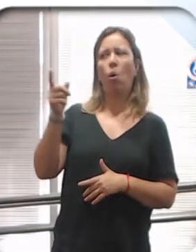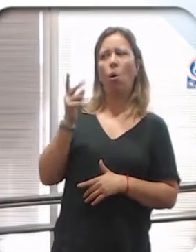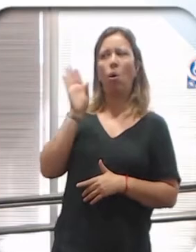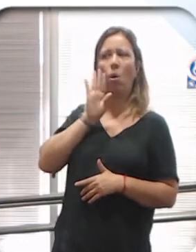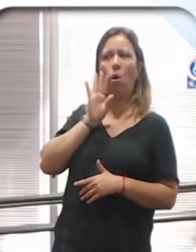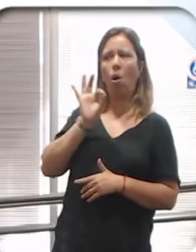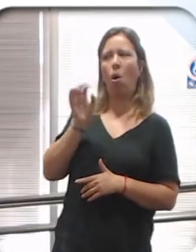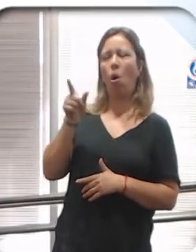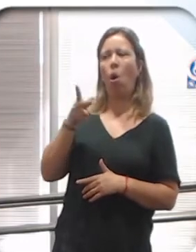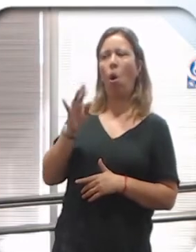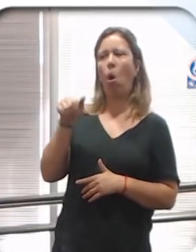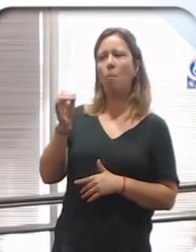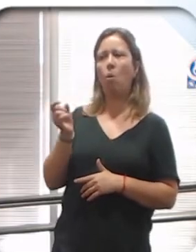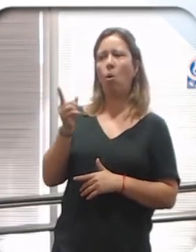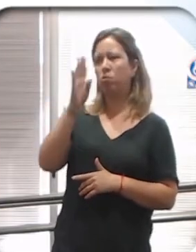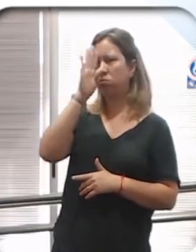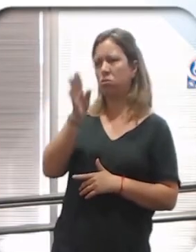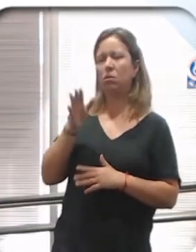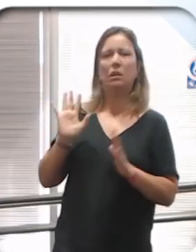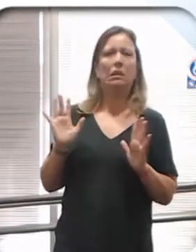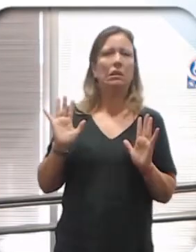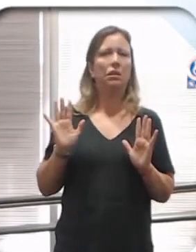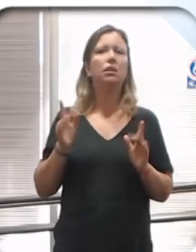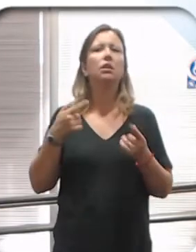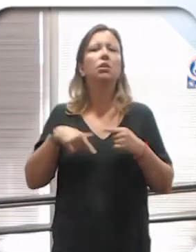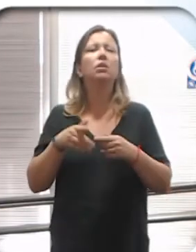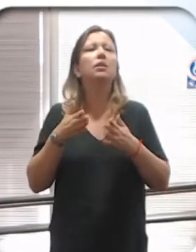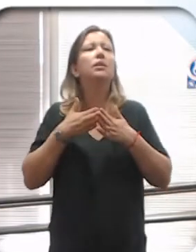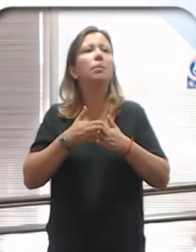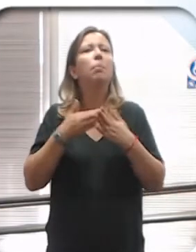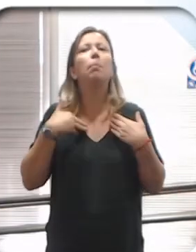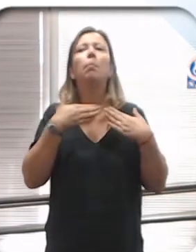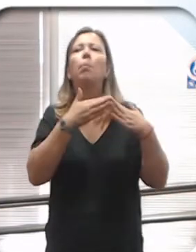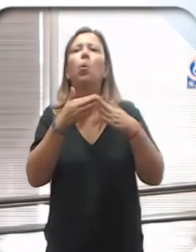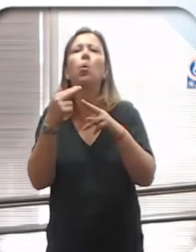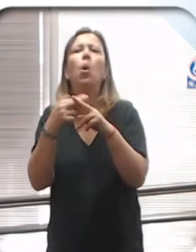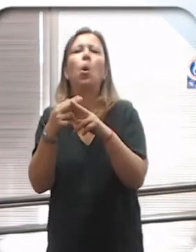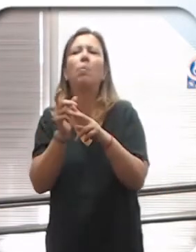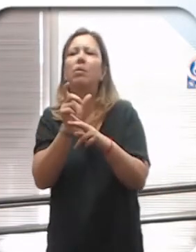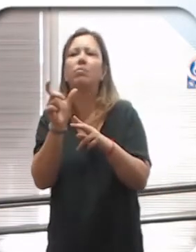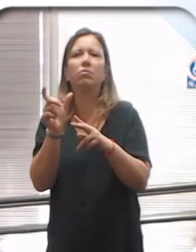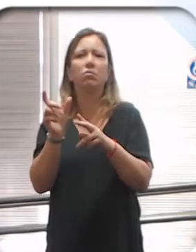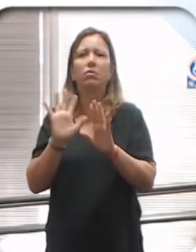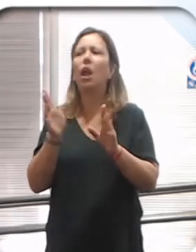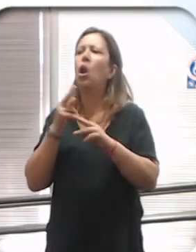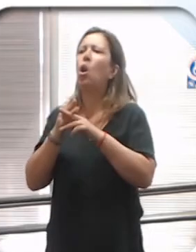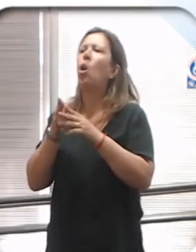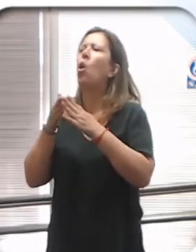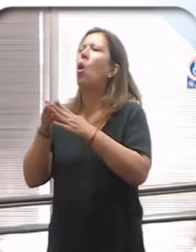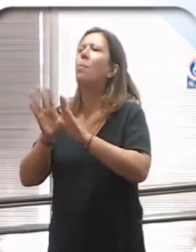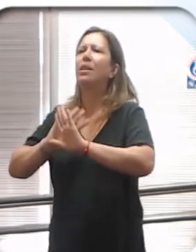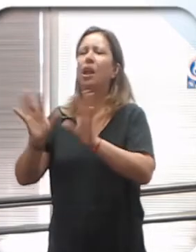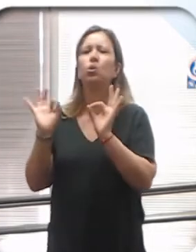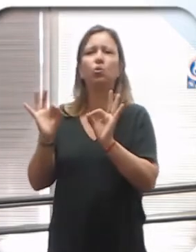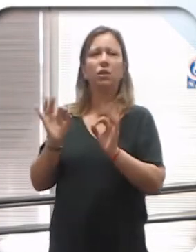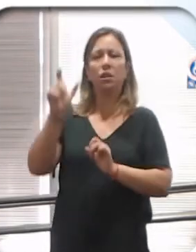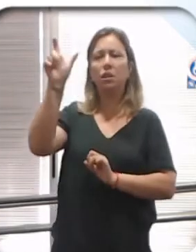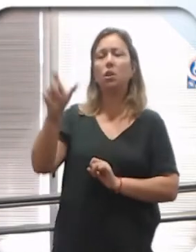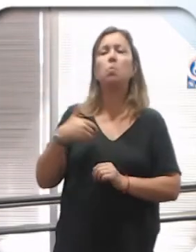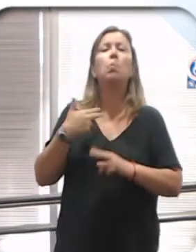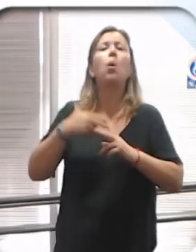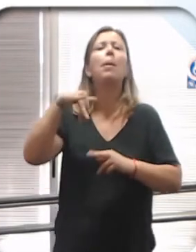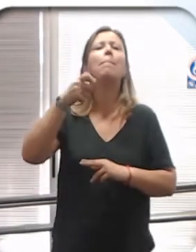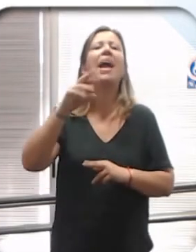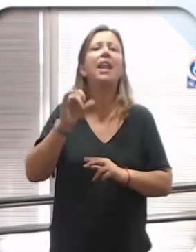o sos homo. Cuando en realidad preguntando el nombre, con eso nos alcanza, nos tendría que alcanzar. Saber que me